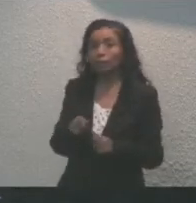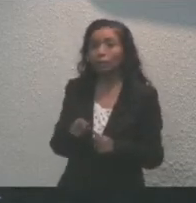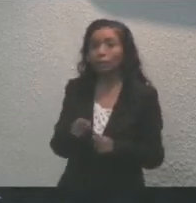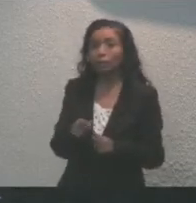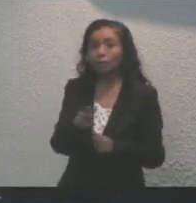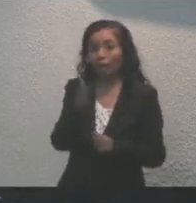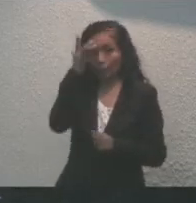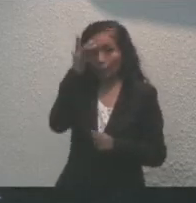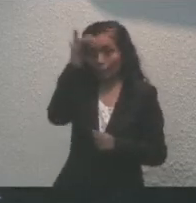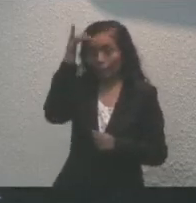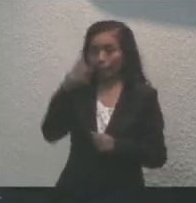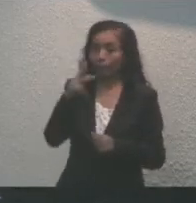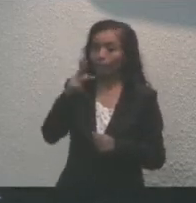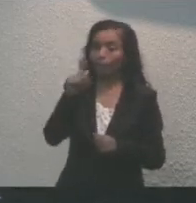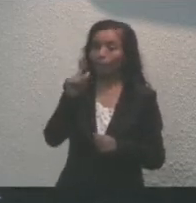la Santa Patrona.